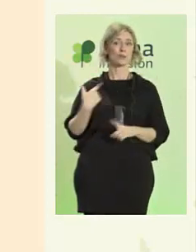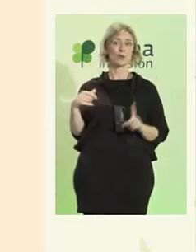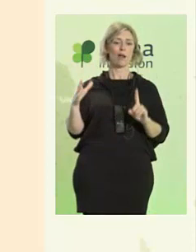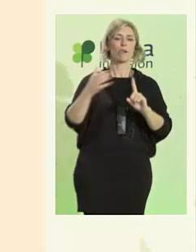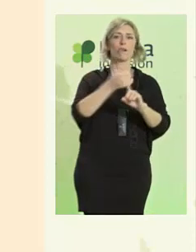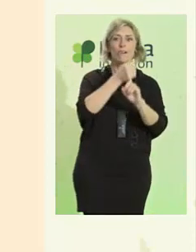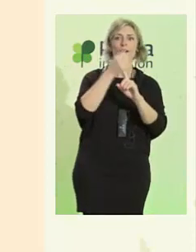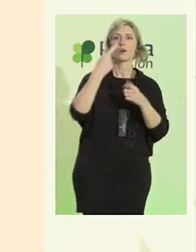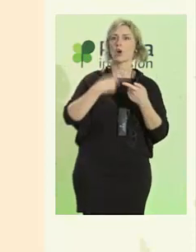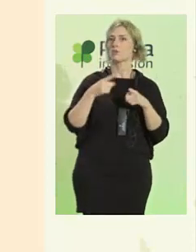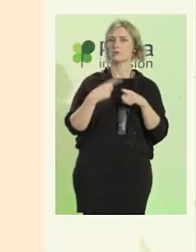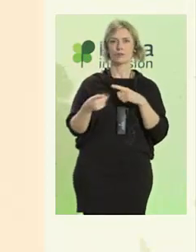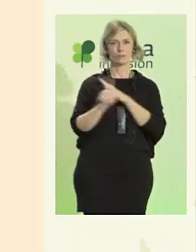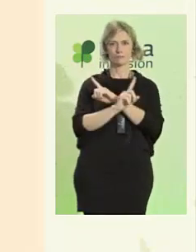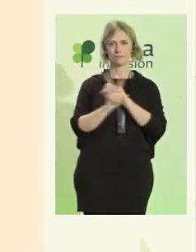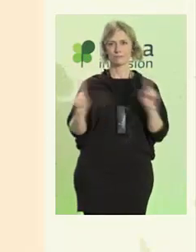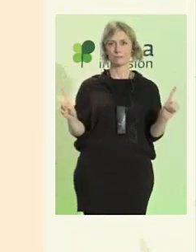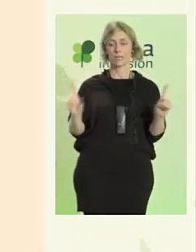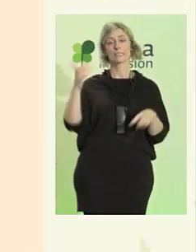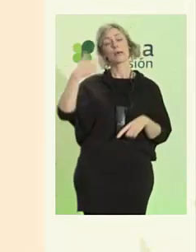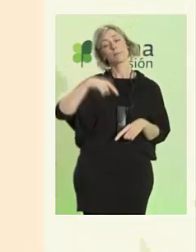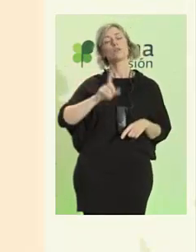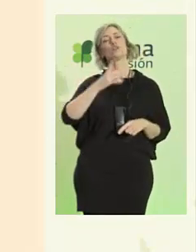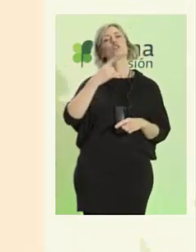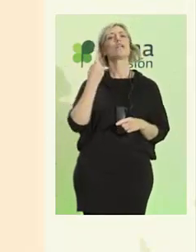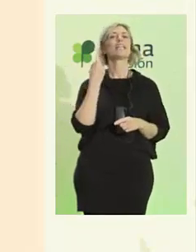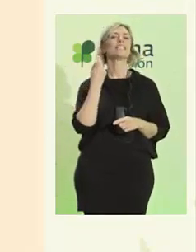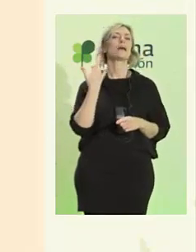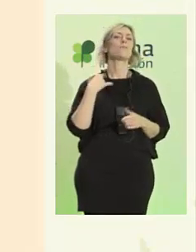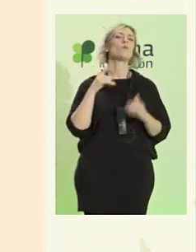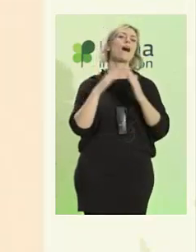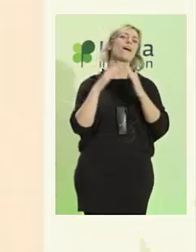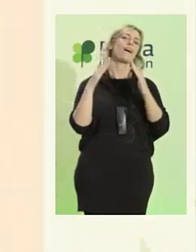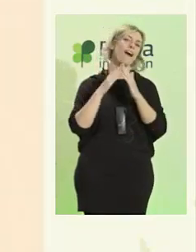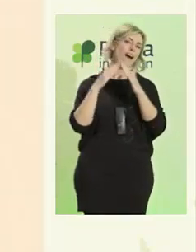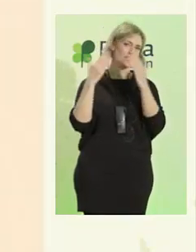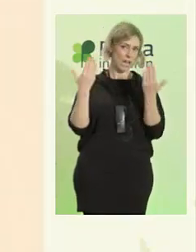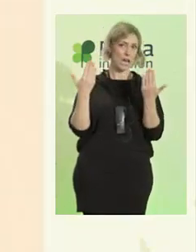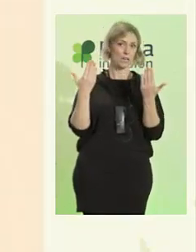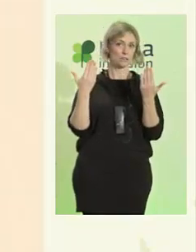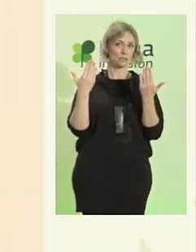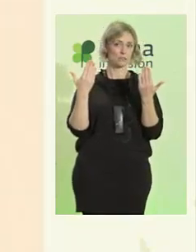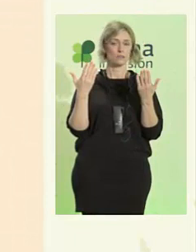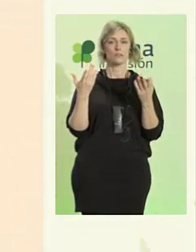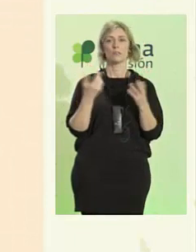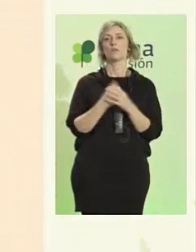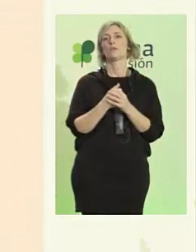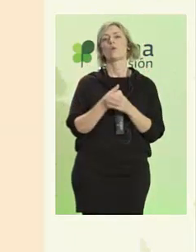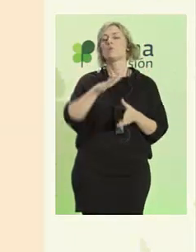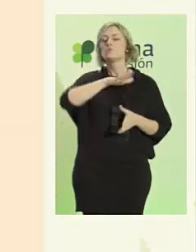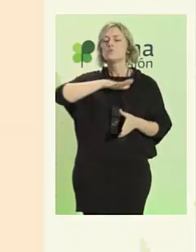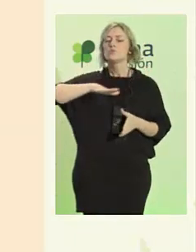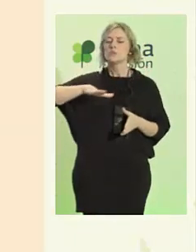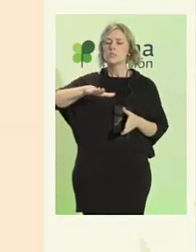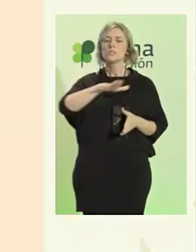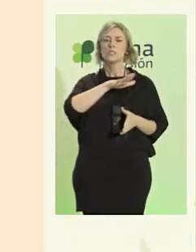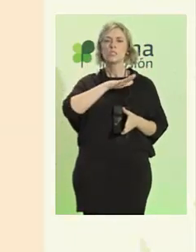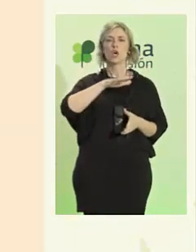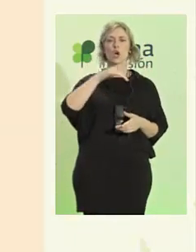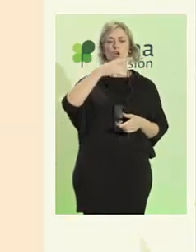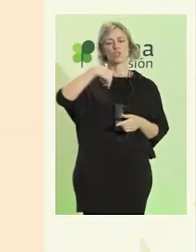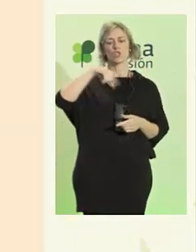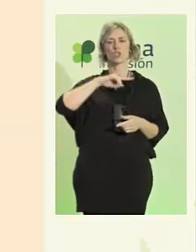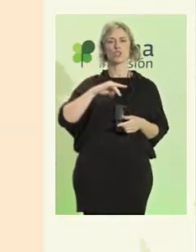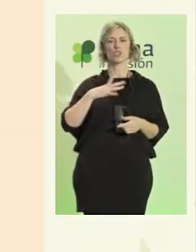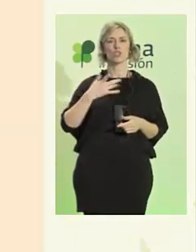También necesitamos un hogar, una casa, un sitio en el que podamos marcar la diferencia, pero también donde nos sintamos